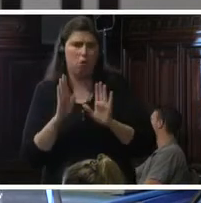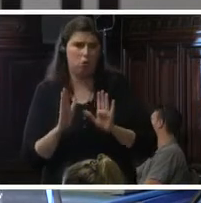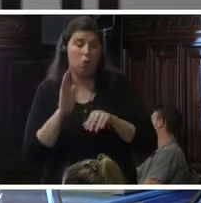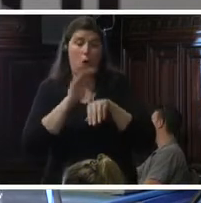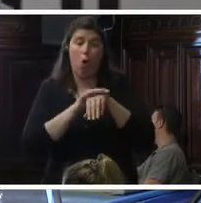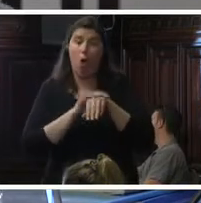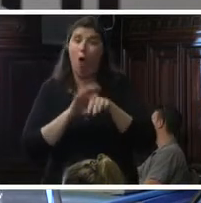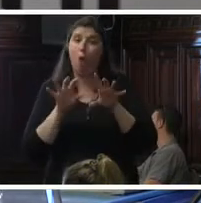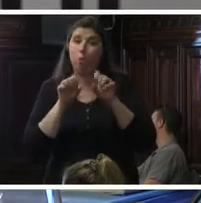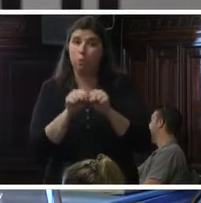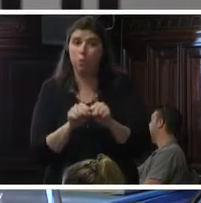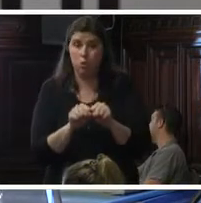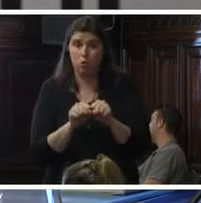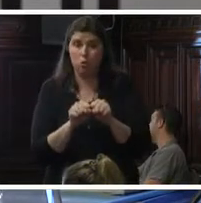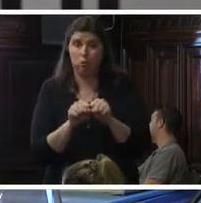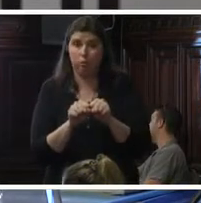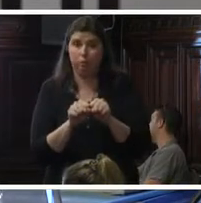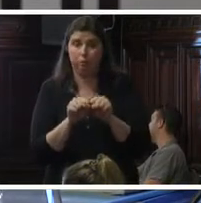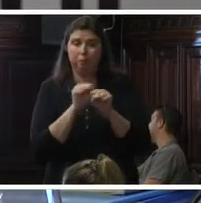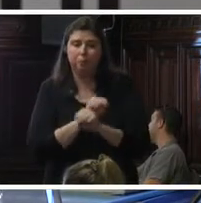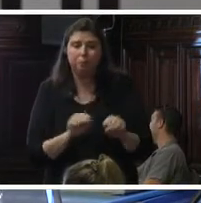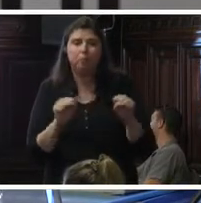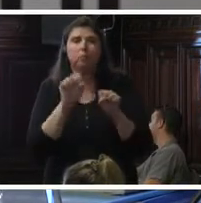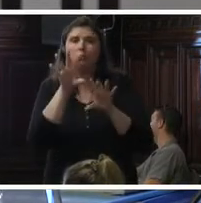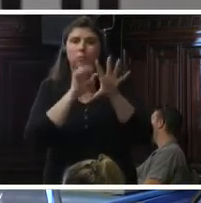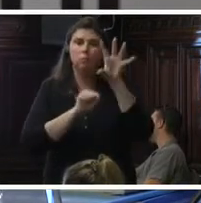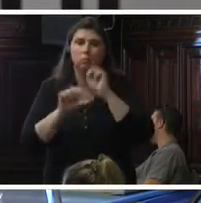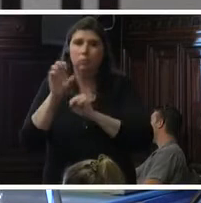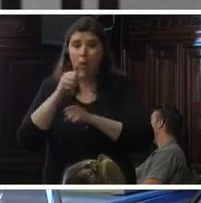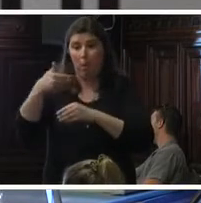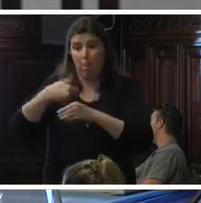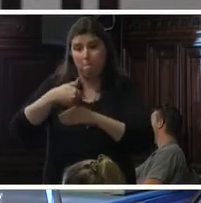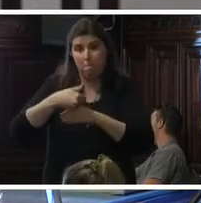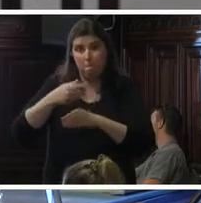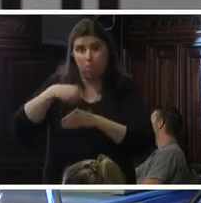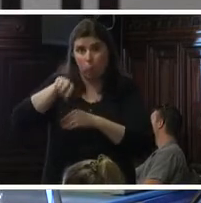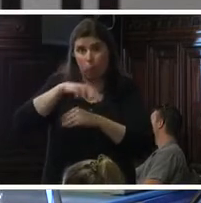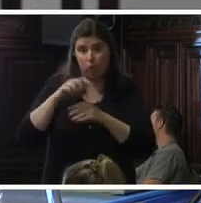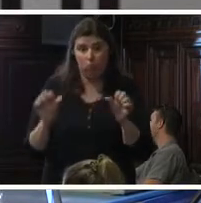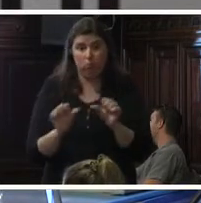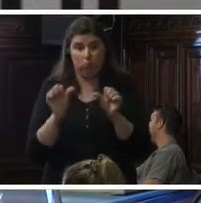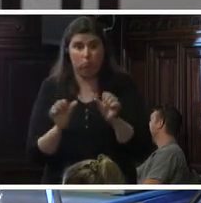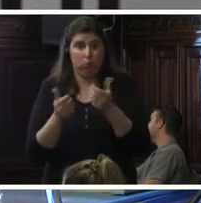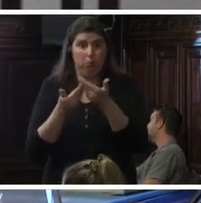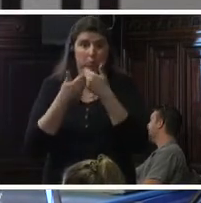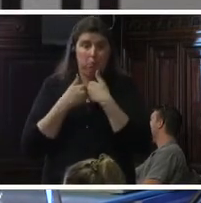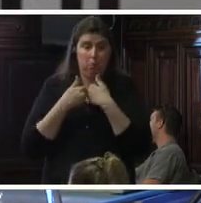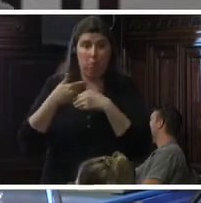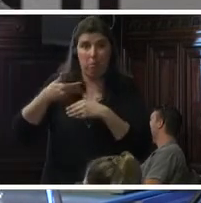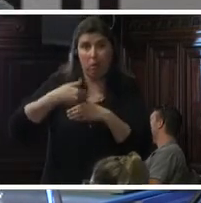compromiso de recoger los petitorios que ustedes hacen para